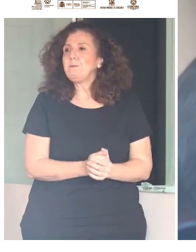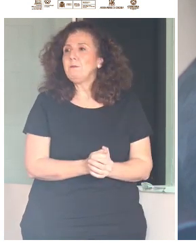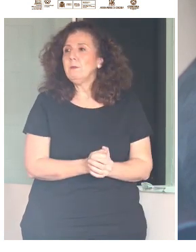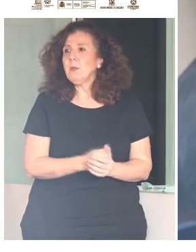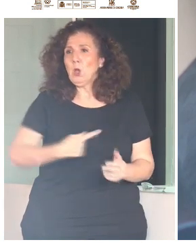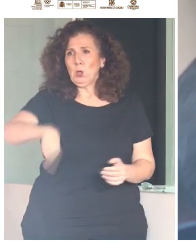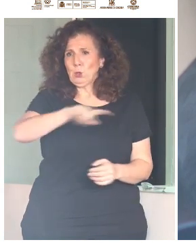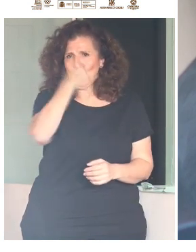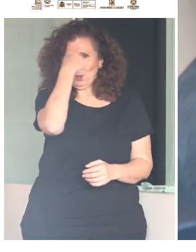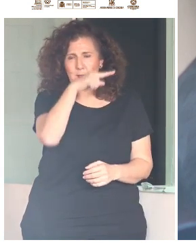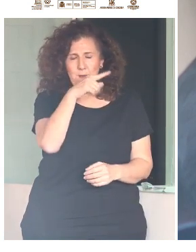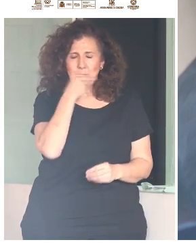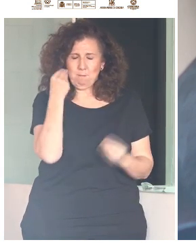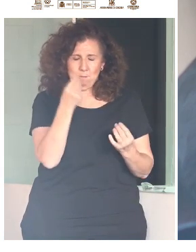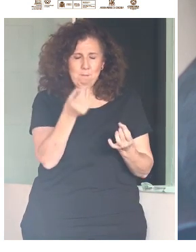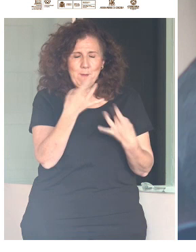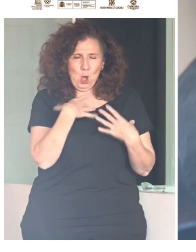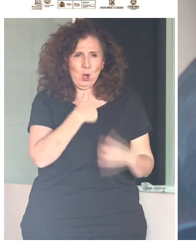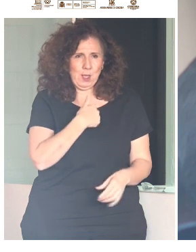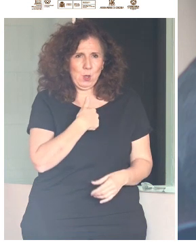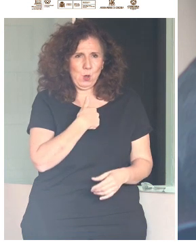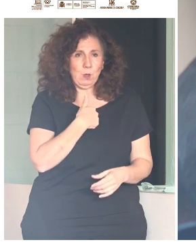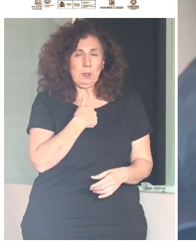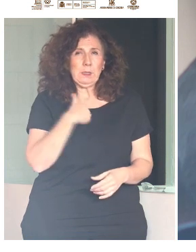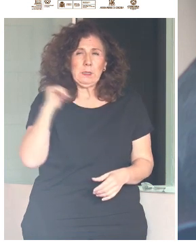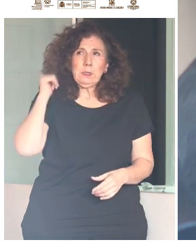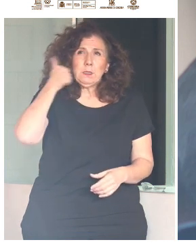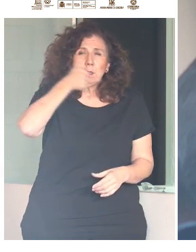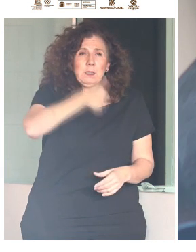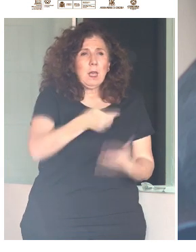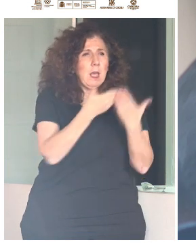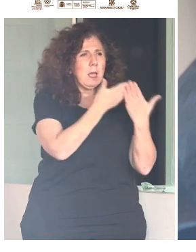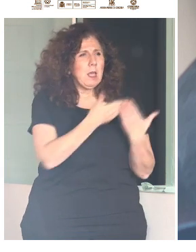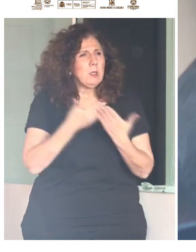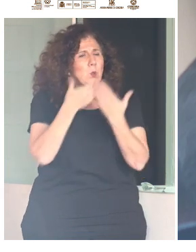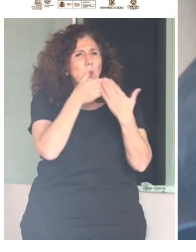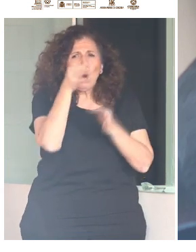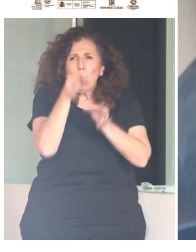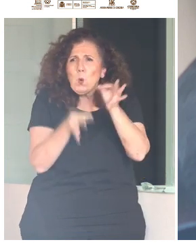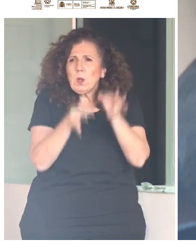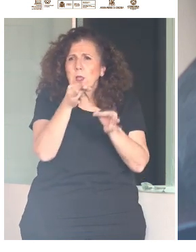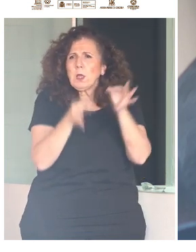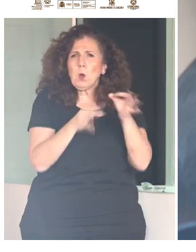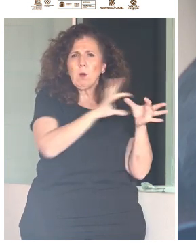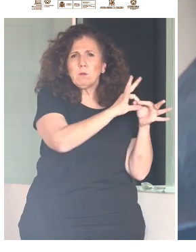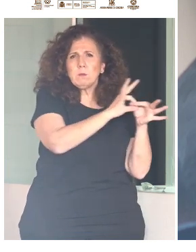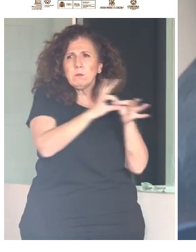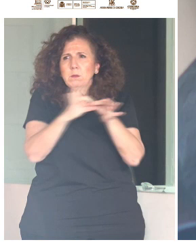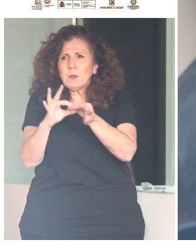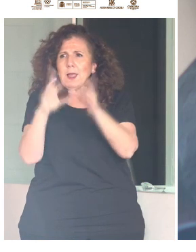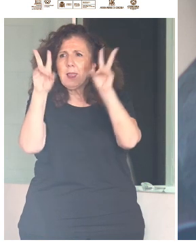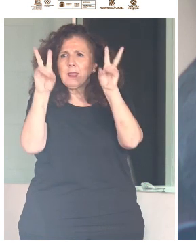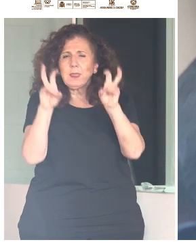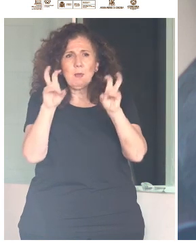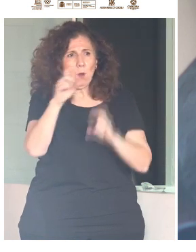ustedes mejor que yo, tradicionalmente, estudios jurídicos relativos a materias conectadas con la cultura